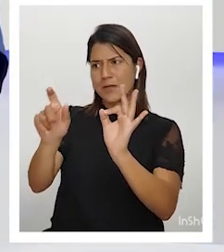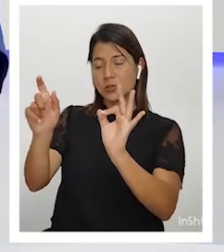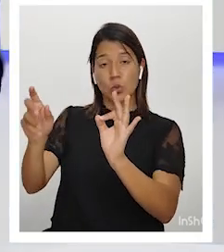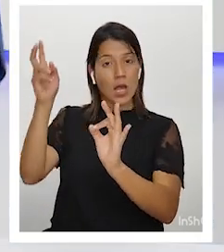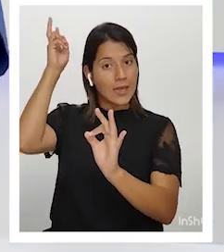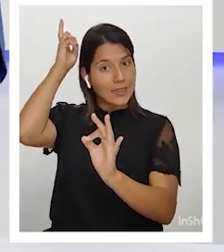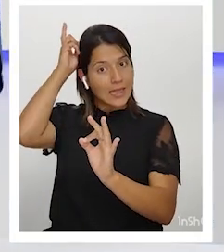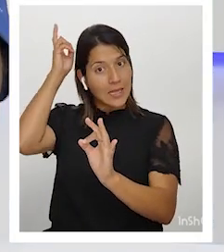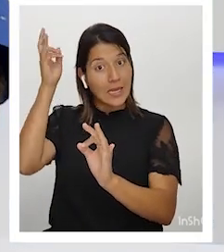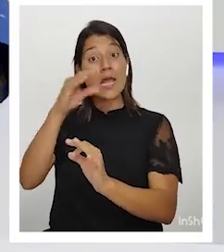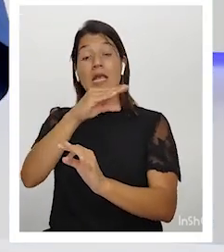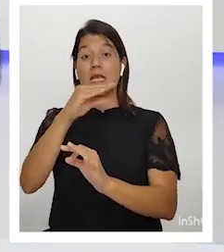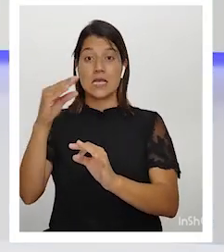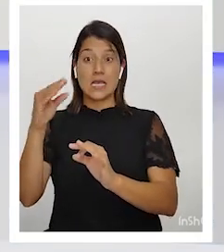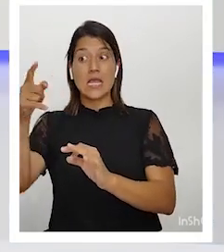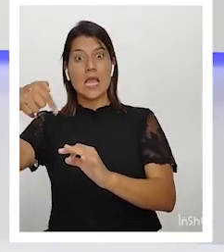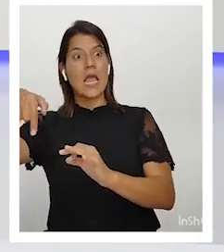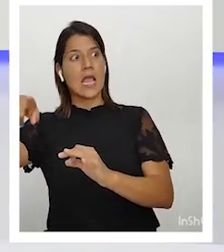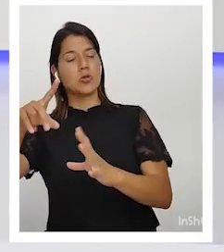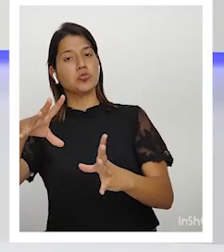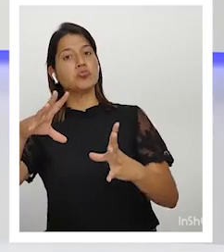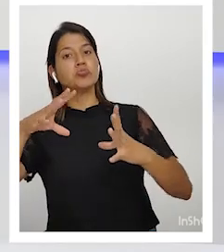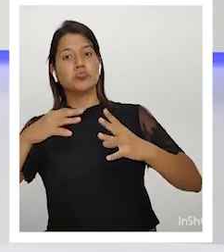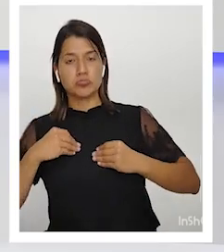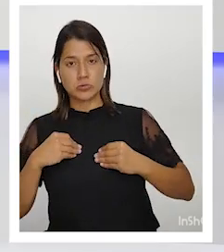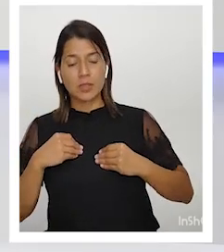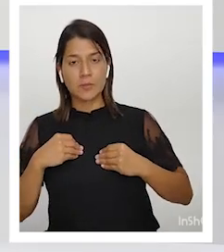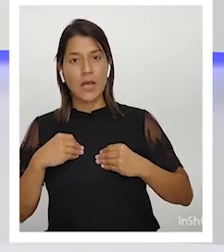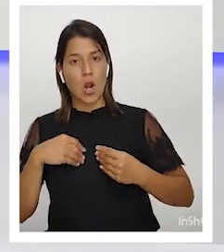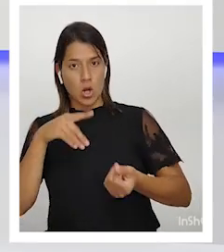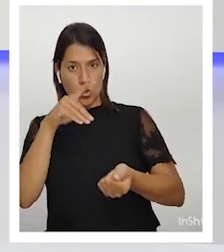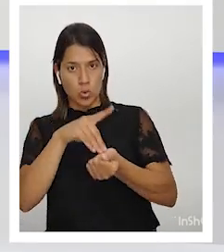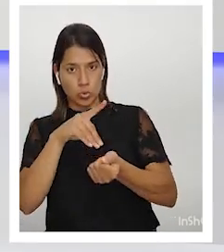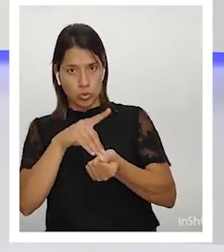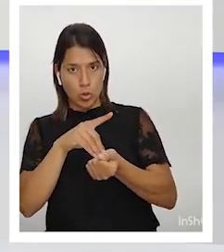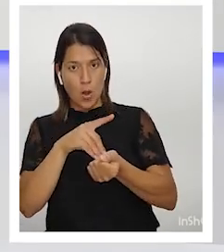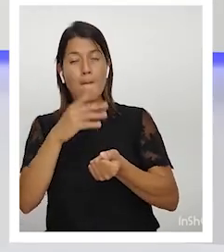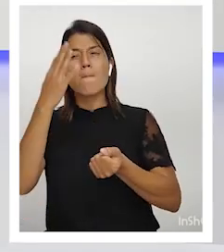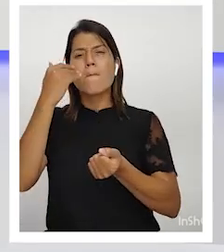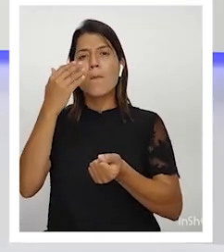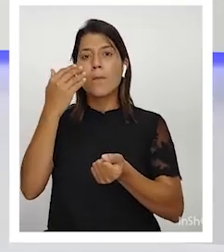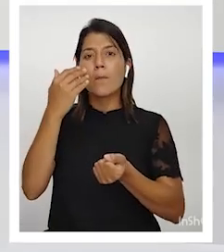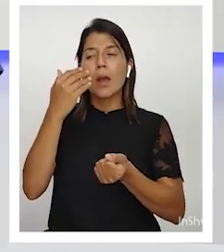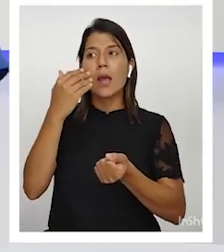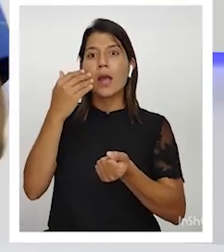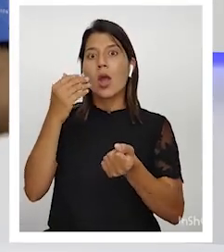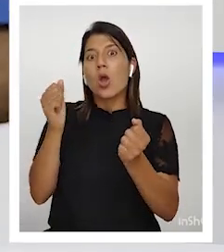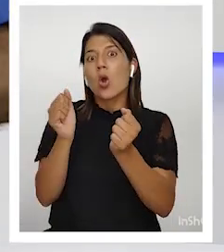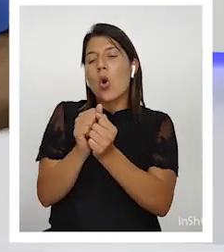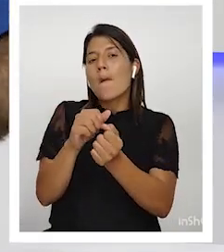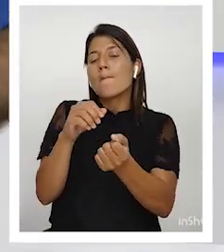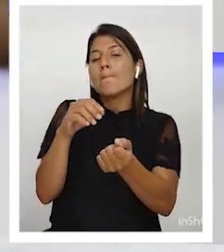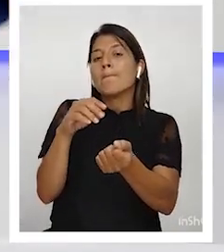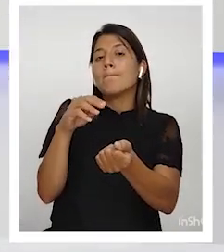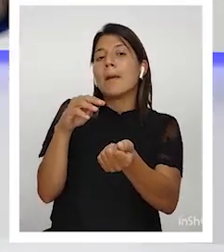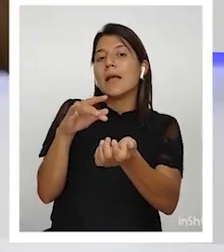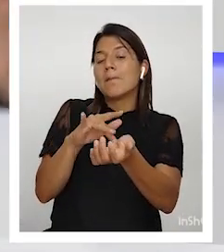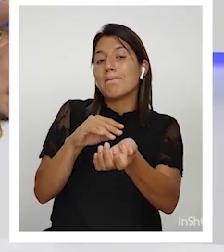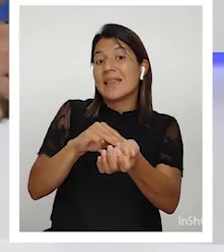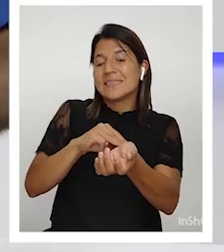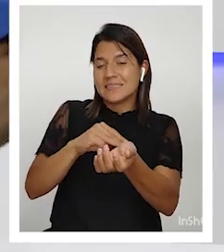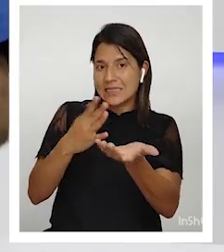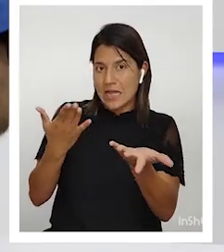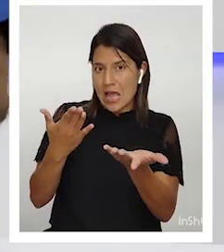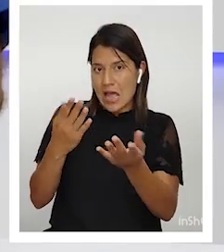por parte de la gerencia de que se hiciera la salud considerando la medicina tradicional. Usted tiene un cuadrado